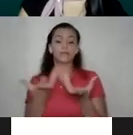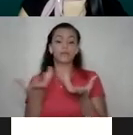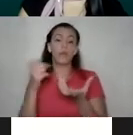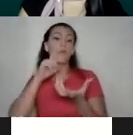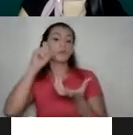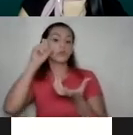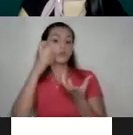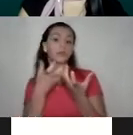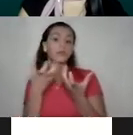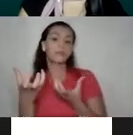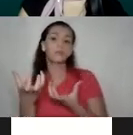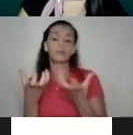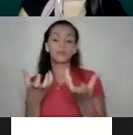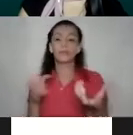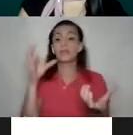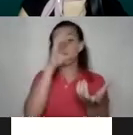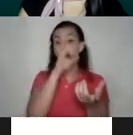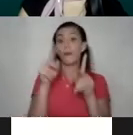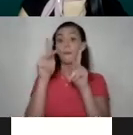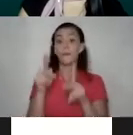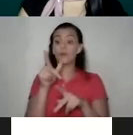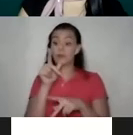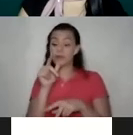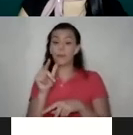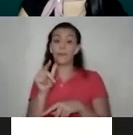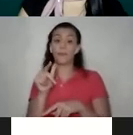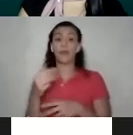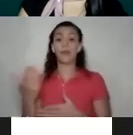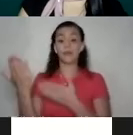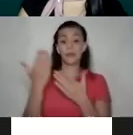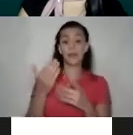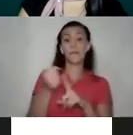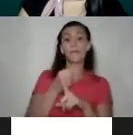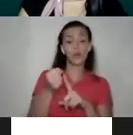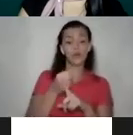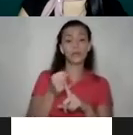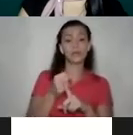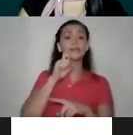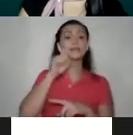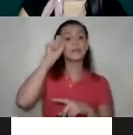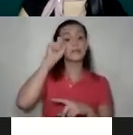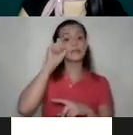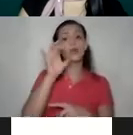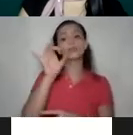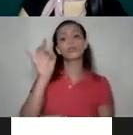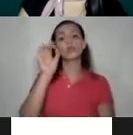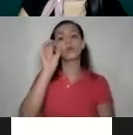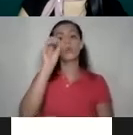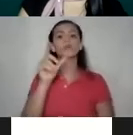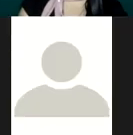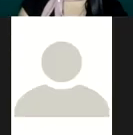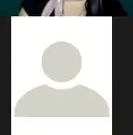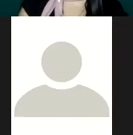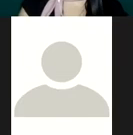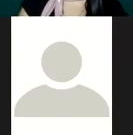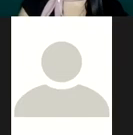nos damos cuenta que de las personas ofendidas, o sea, quienes reciben la violencia sexual, el 88% son mujeres y un